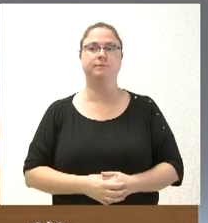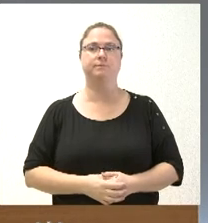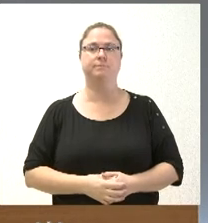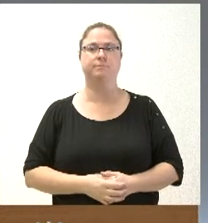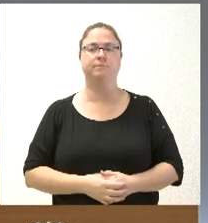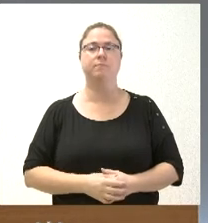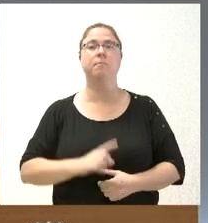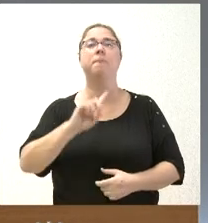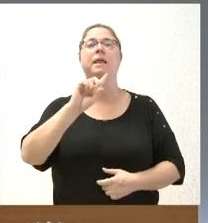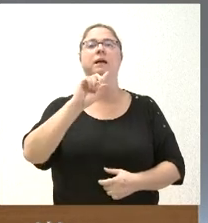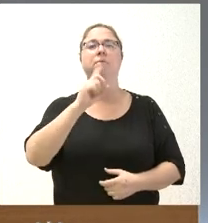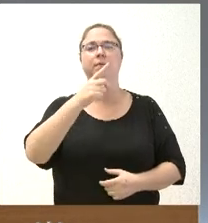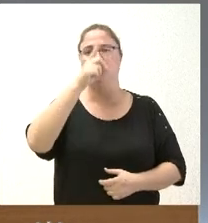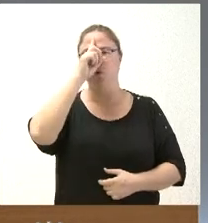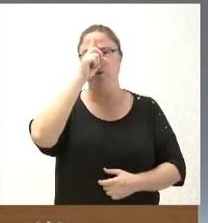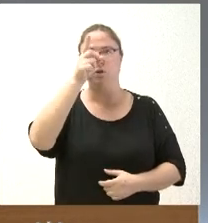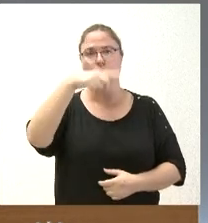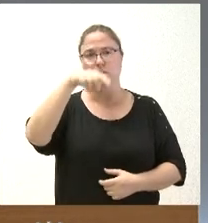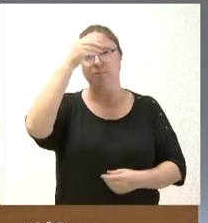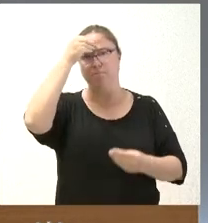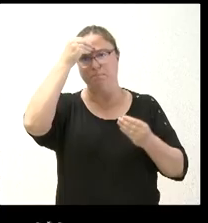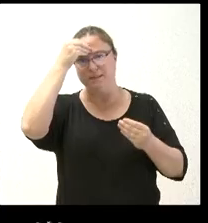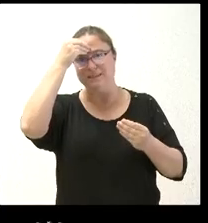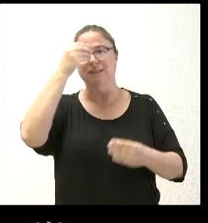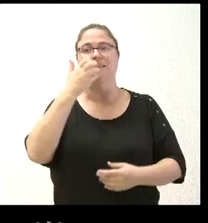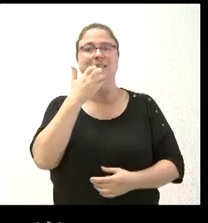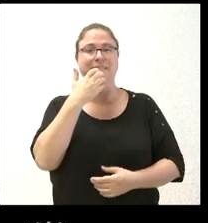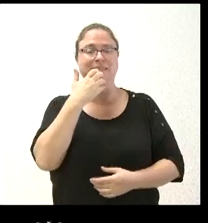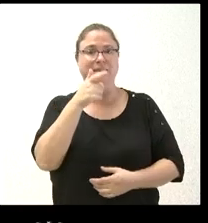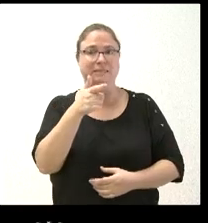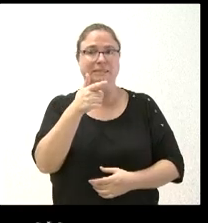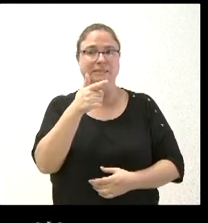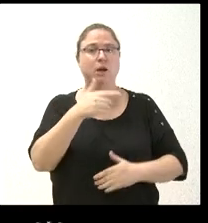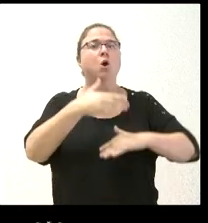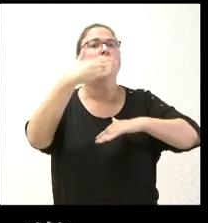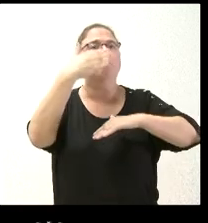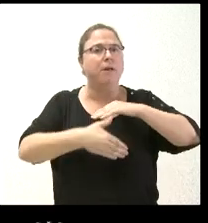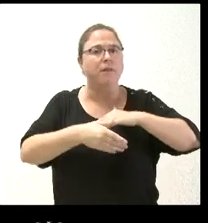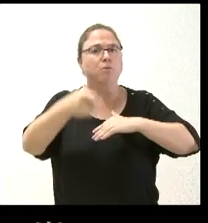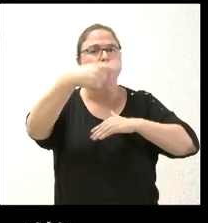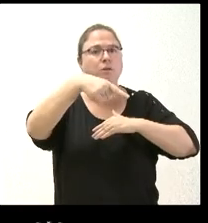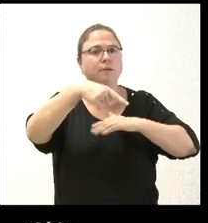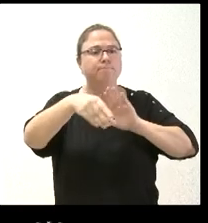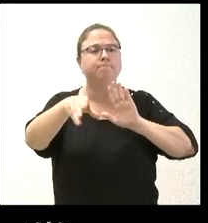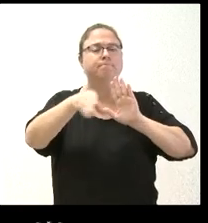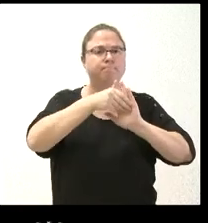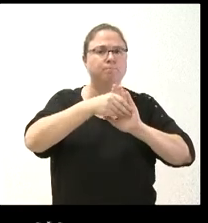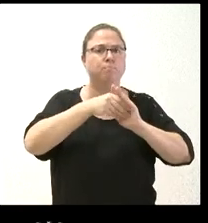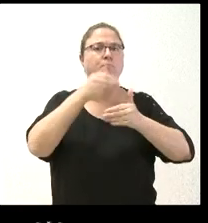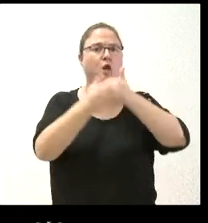Lo primero, no sé si hay plazo para que ustedes incorporen a este proceso